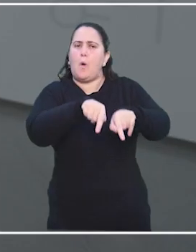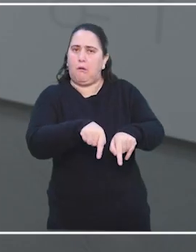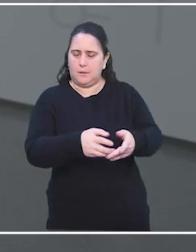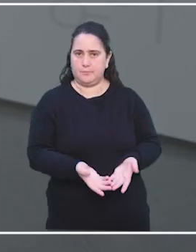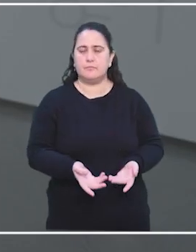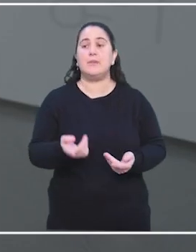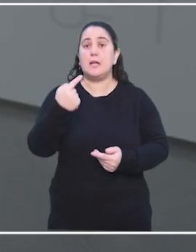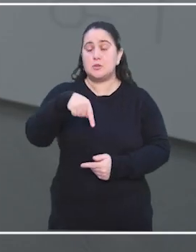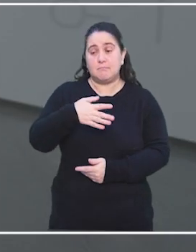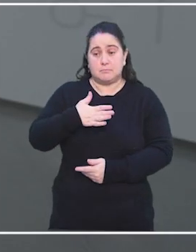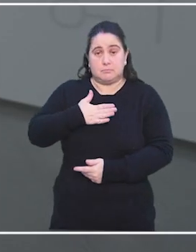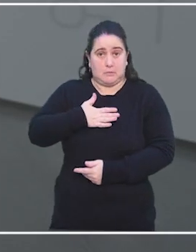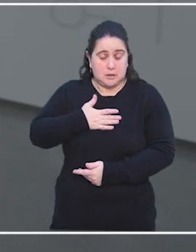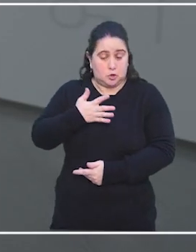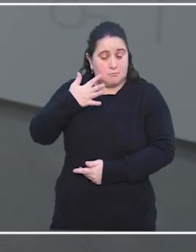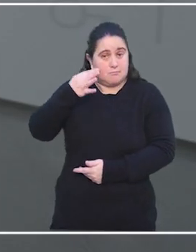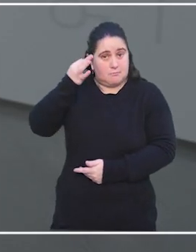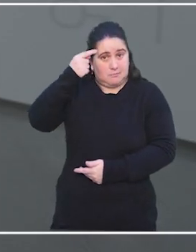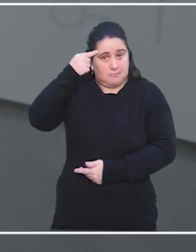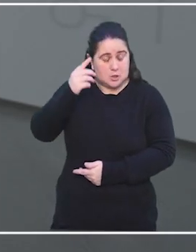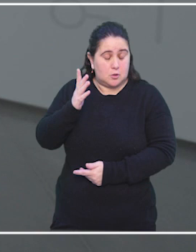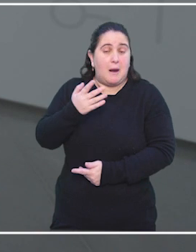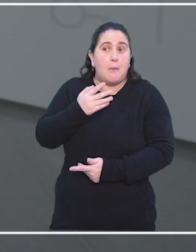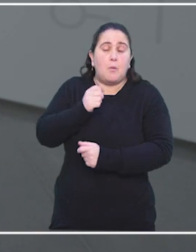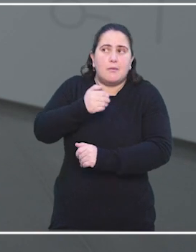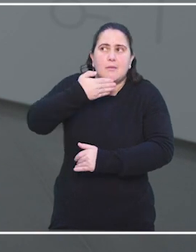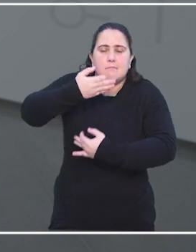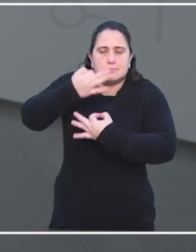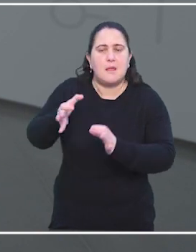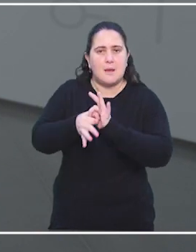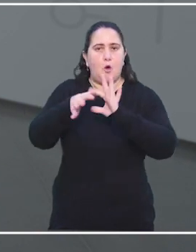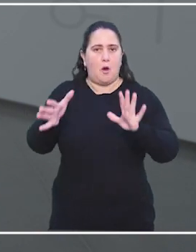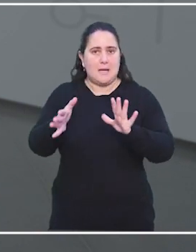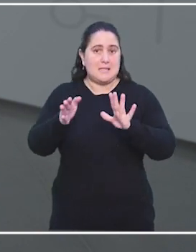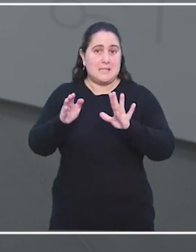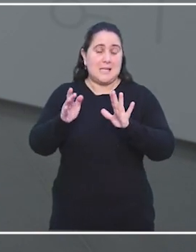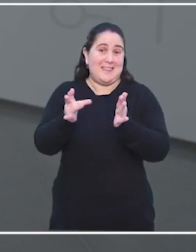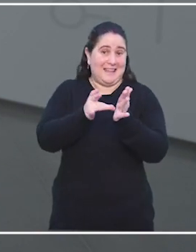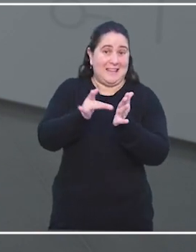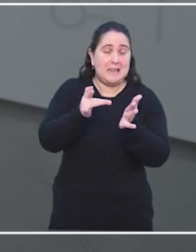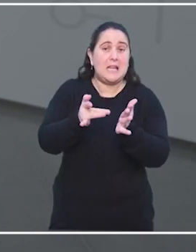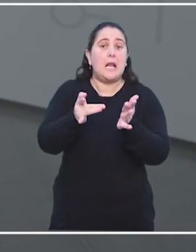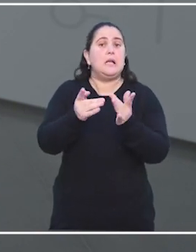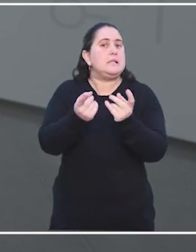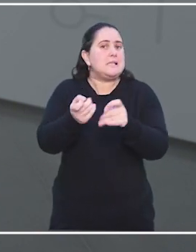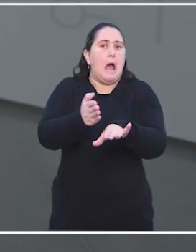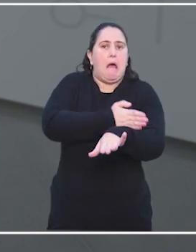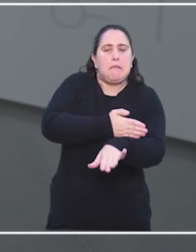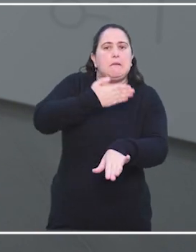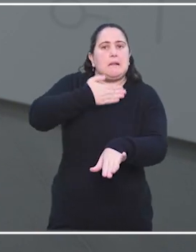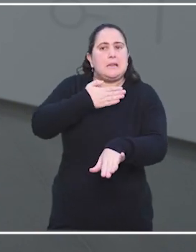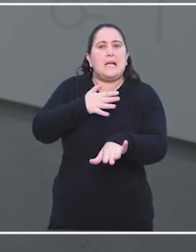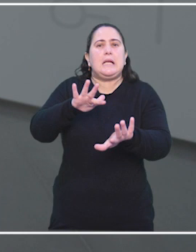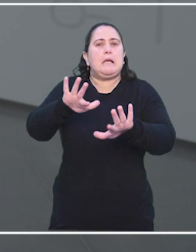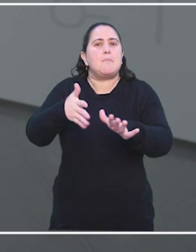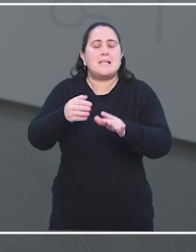Entonces yo creo que para entender la democracia en un mundo digital tenemos que entender lo que está pasando a